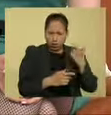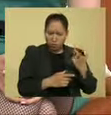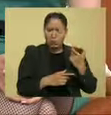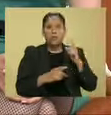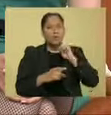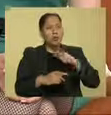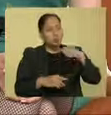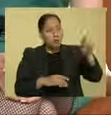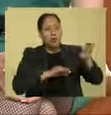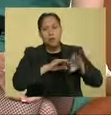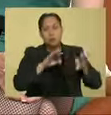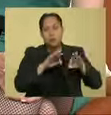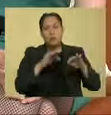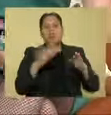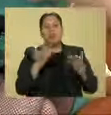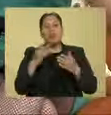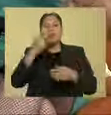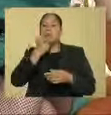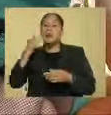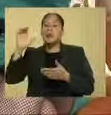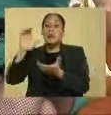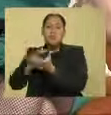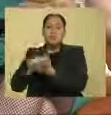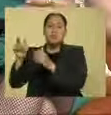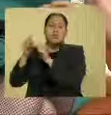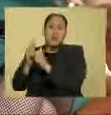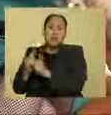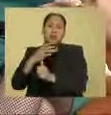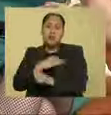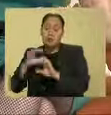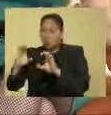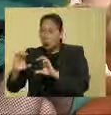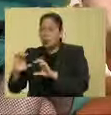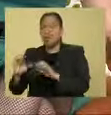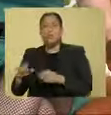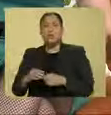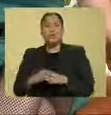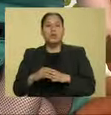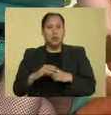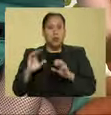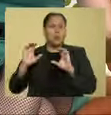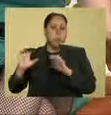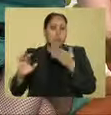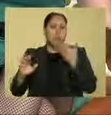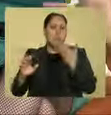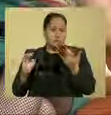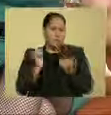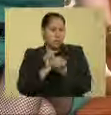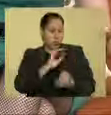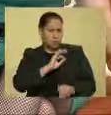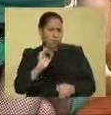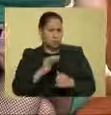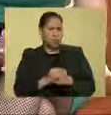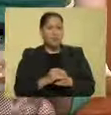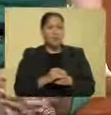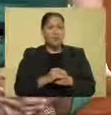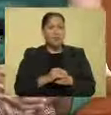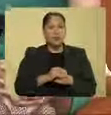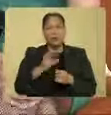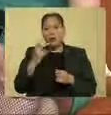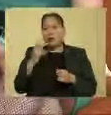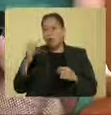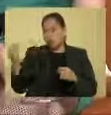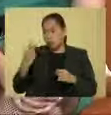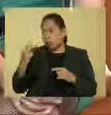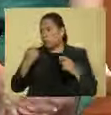sale a trabajar y pues el esposo se tiene que quedar a cuidar a los niños porque ¿quién los cuida? Está bien, ¿no? También, si así lo deciden los dos. Vamos, si así lo